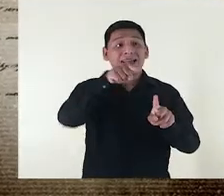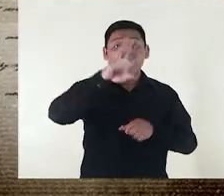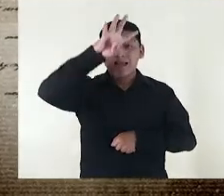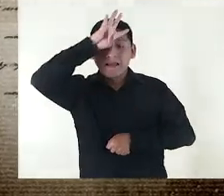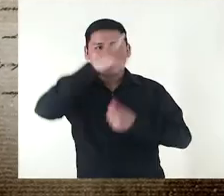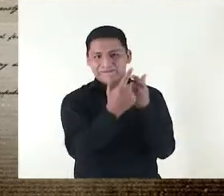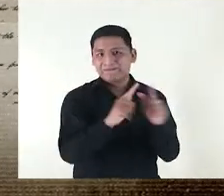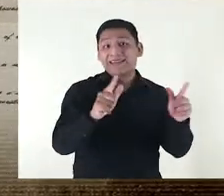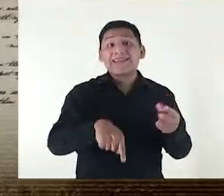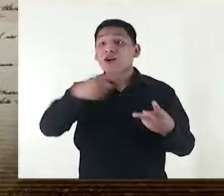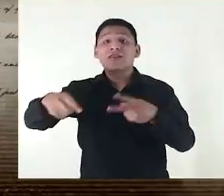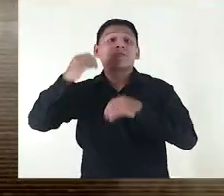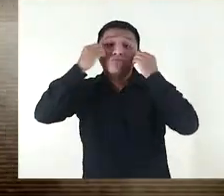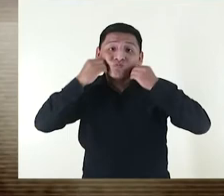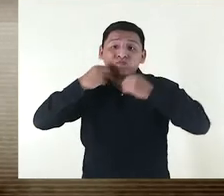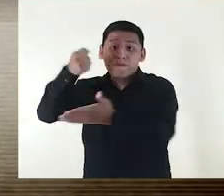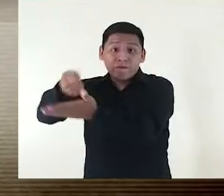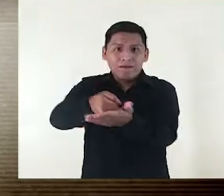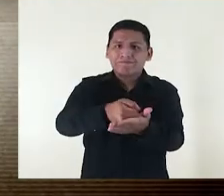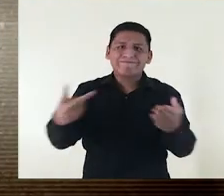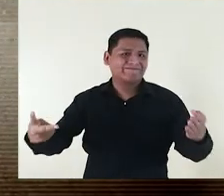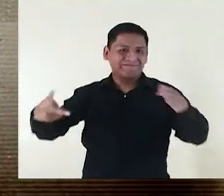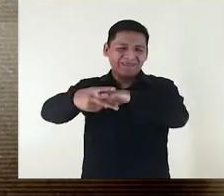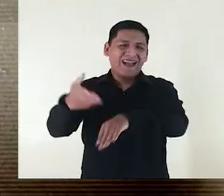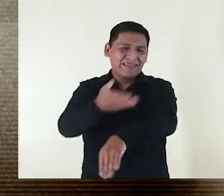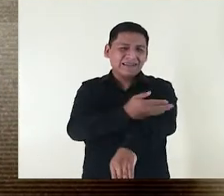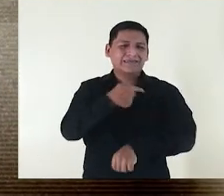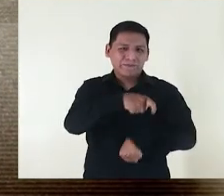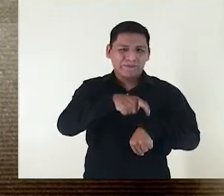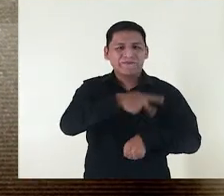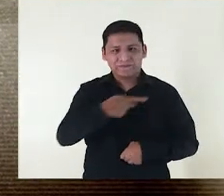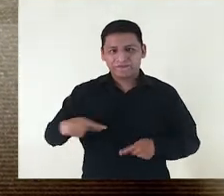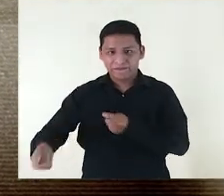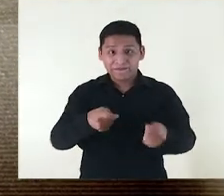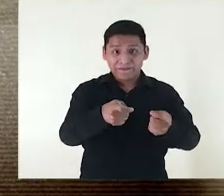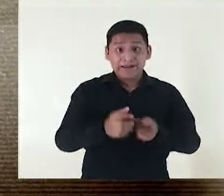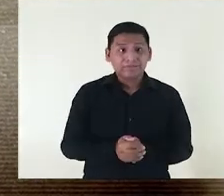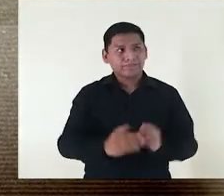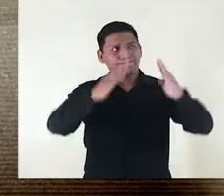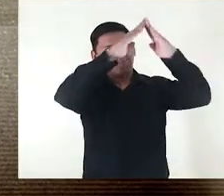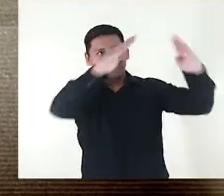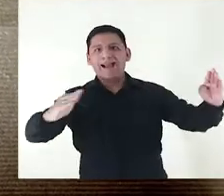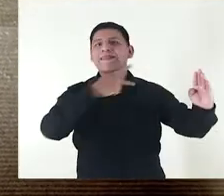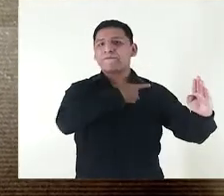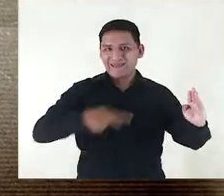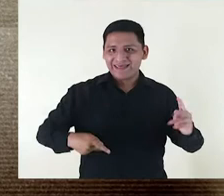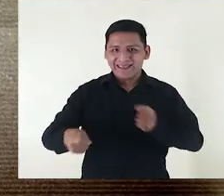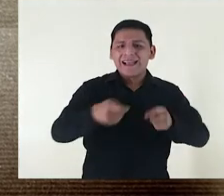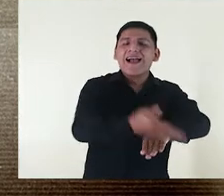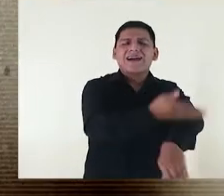les dio la libertad a los esclavos y abolió el tributo indígena que venía desde tiempos virreinales. Esta era una casa típicamente